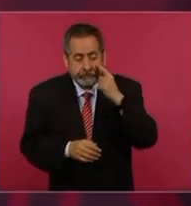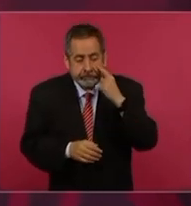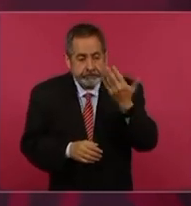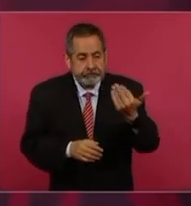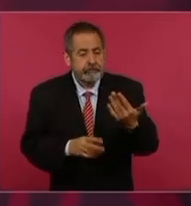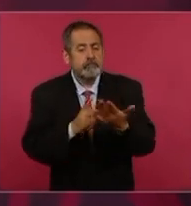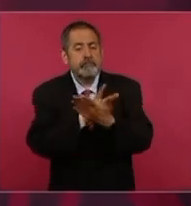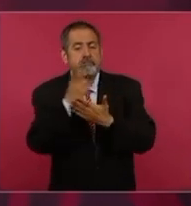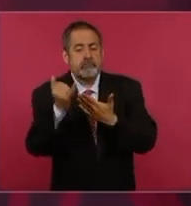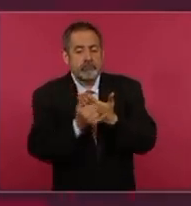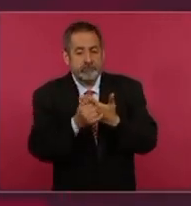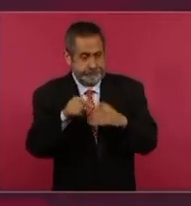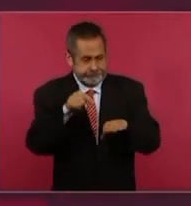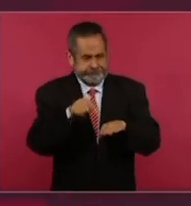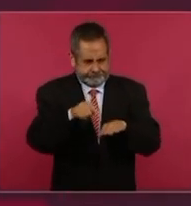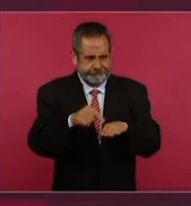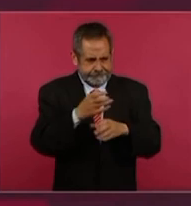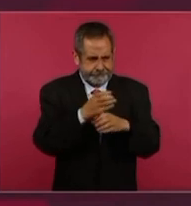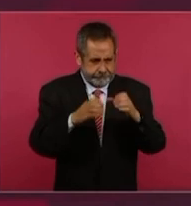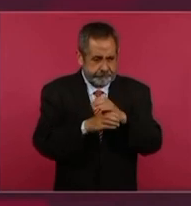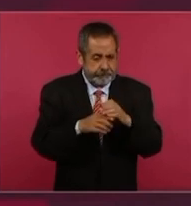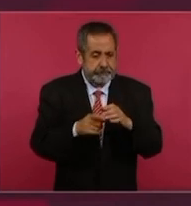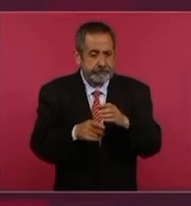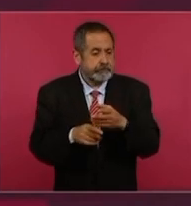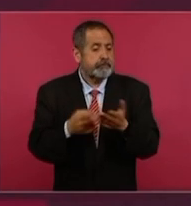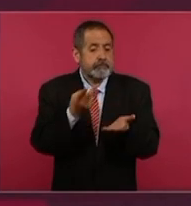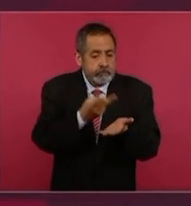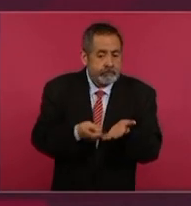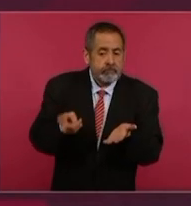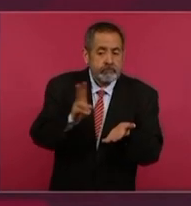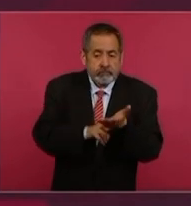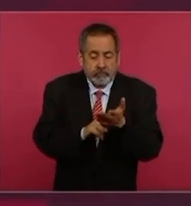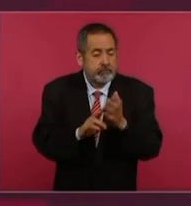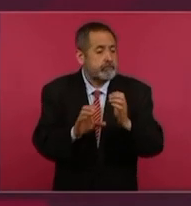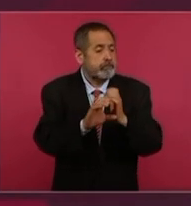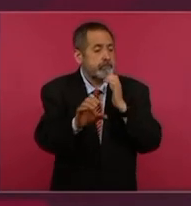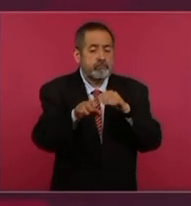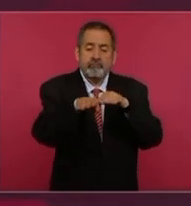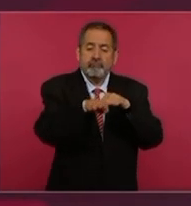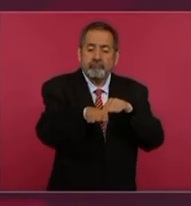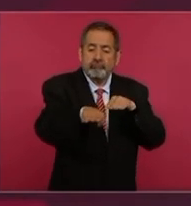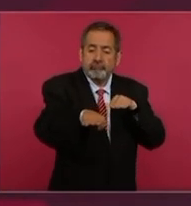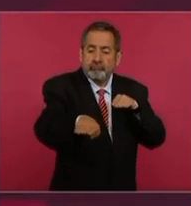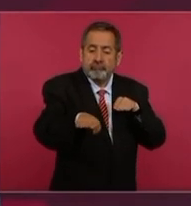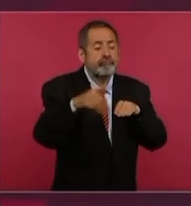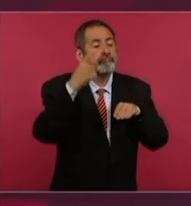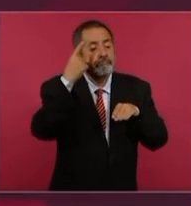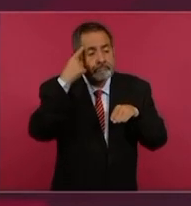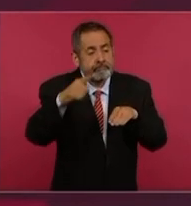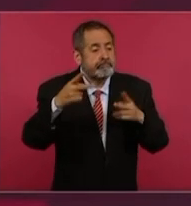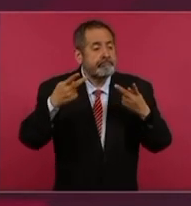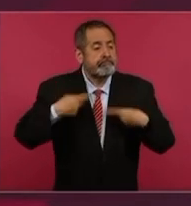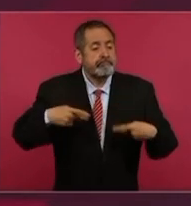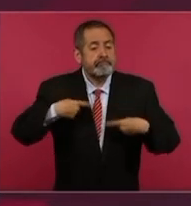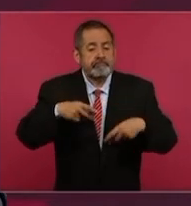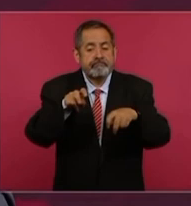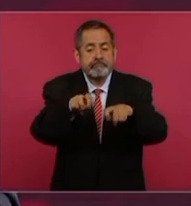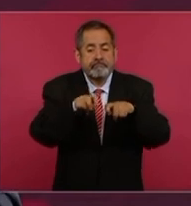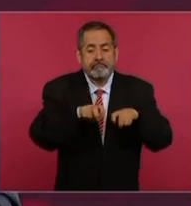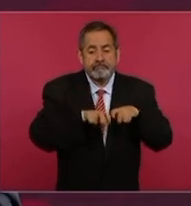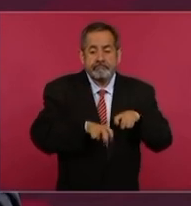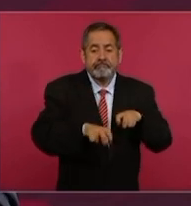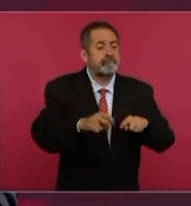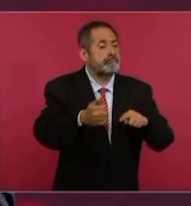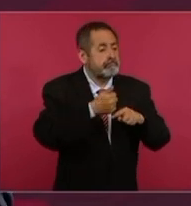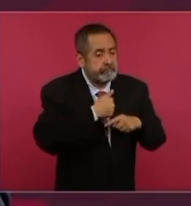proyecto y se conviertan esas vías que se utilizan para trenes